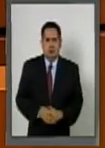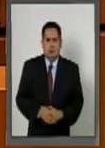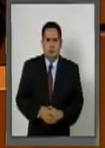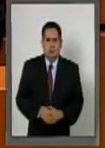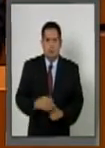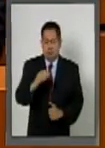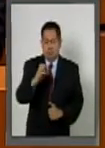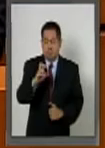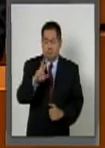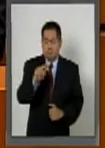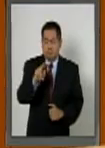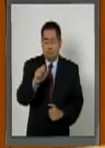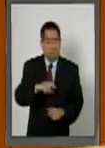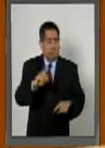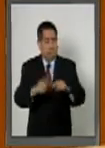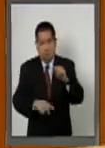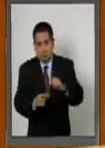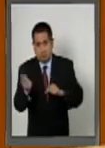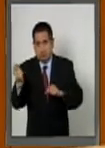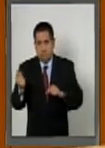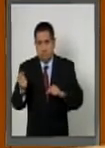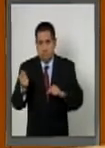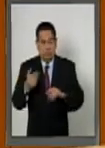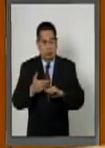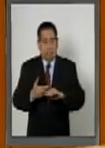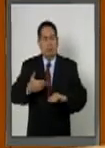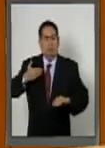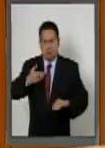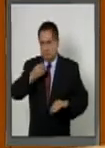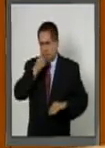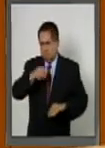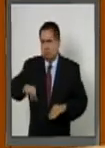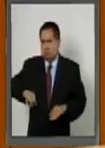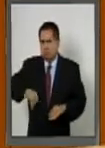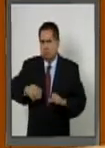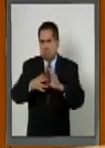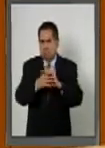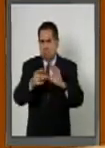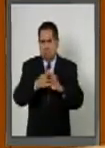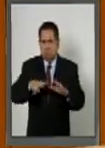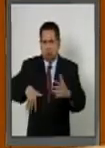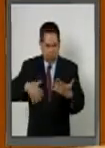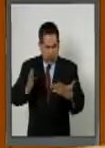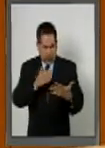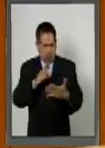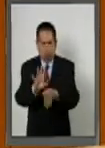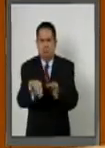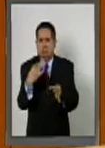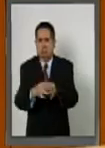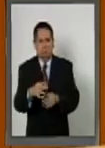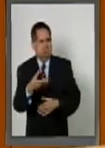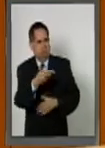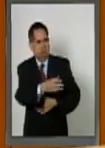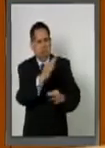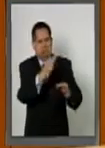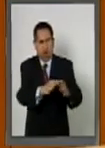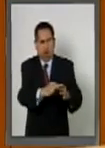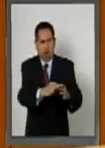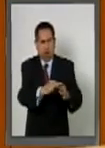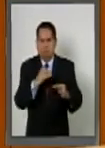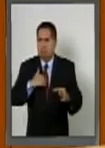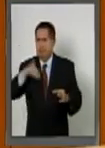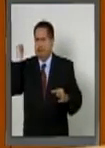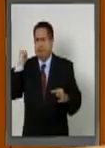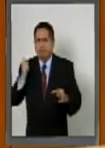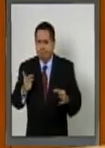Cervantes se fue, pero sí dijo algo interesante. Ya dejé el expediente listo. Y